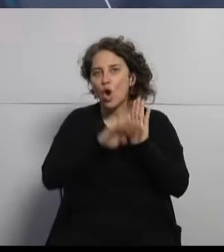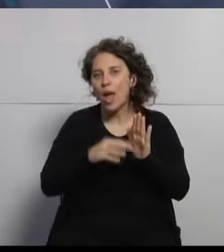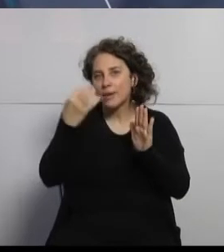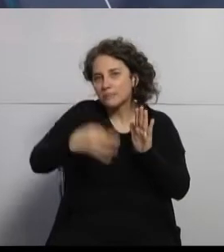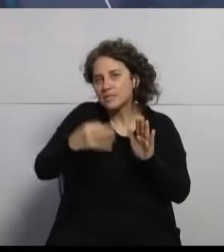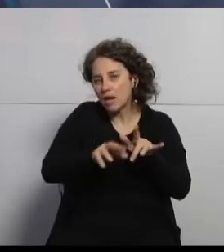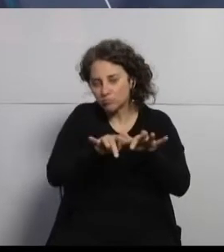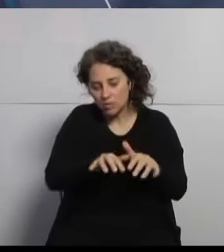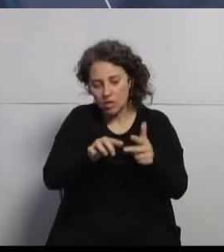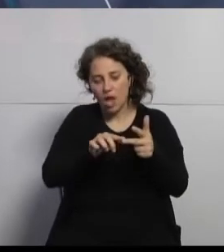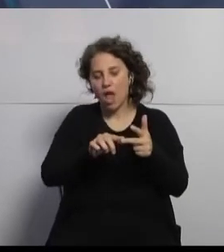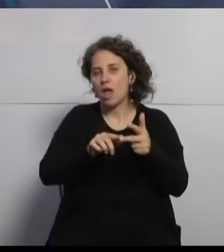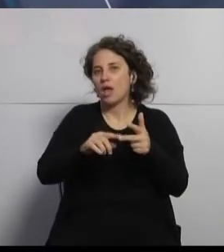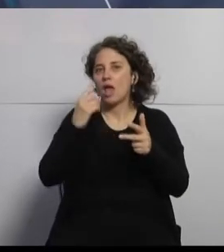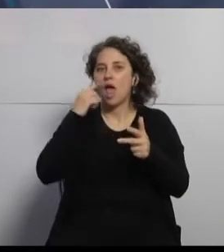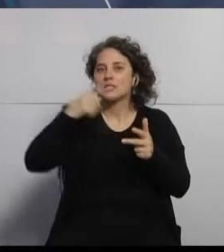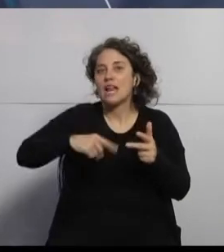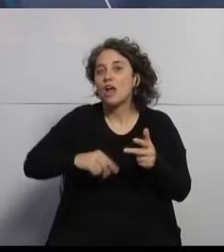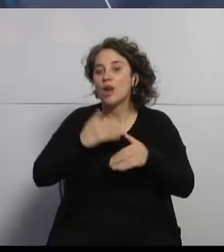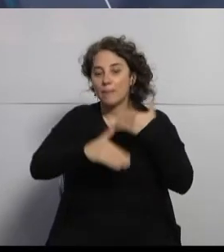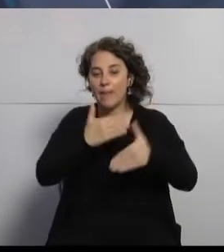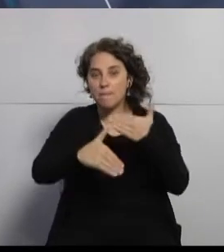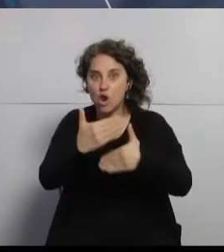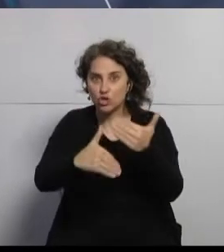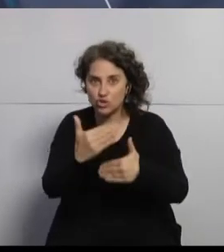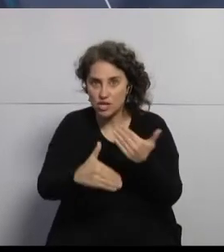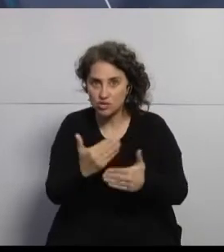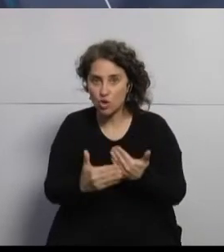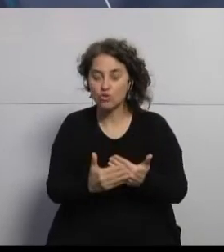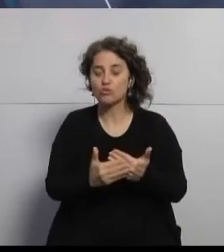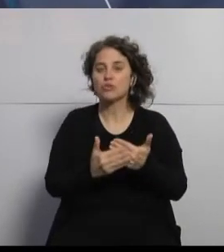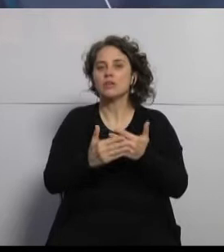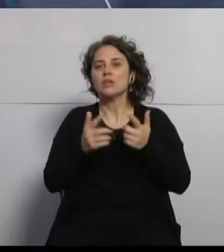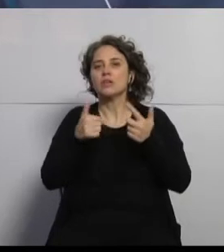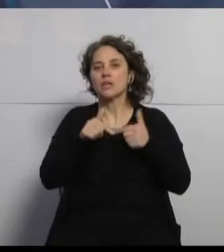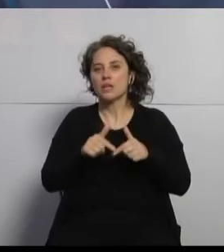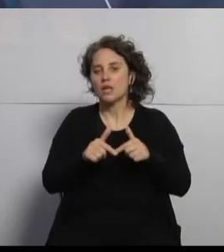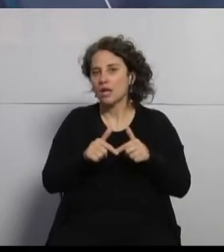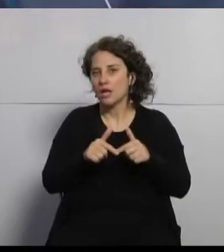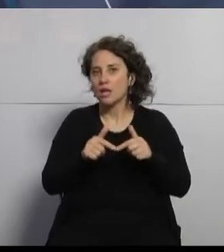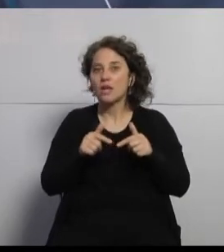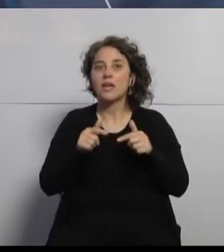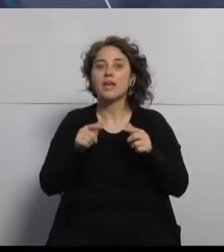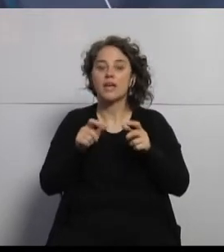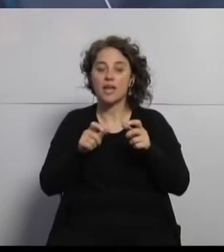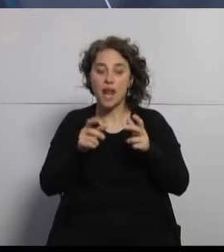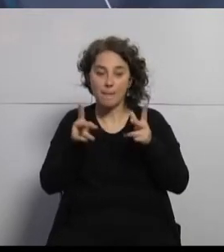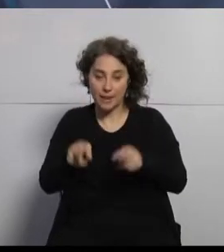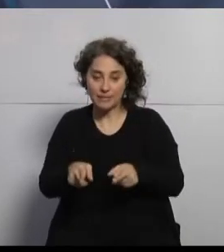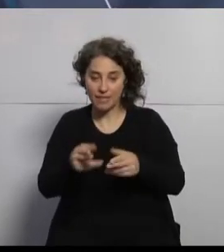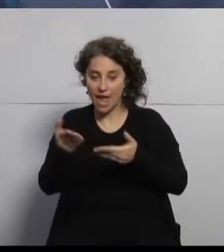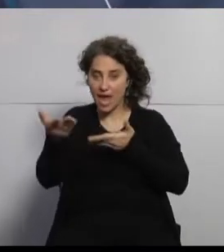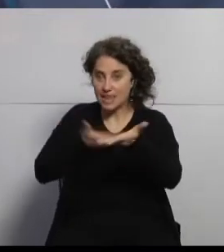aceleradores para la parte de los procesos, Dynamics for Health Care y gestión poblacional y la parte de